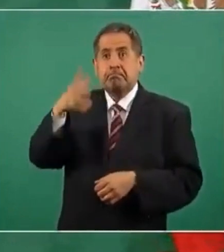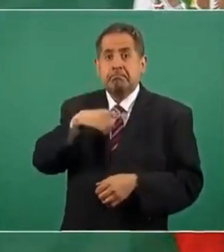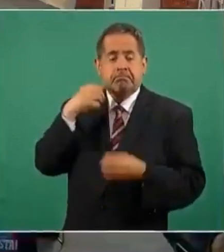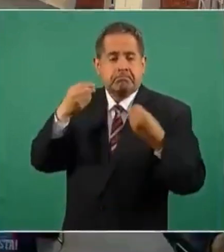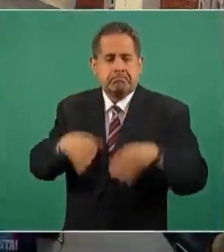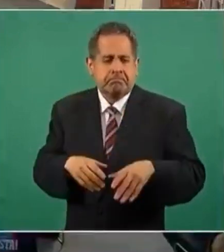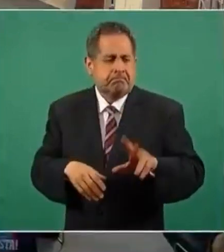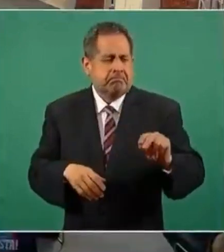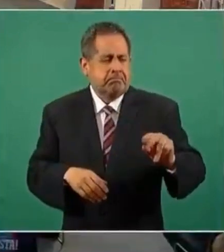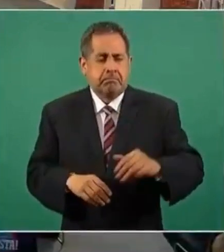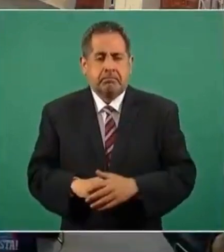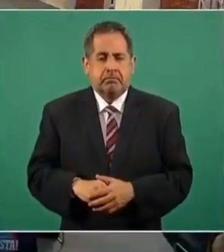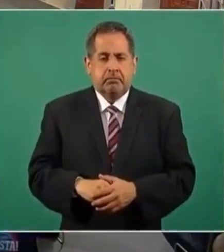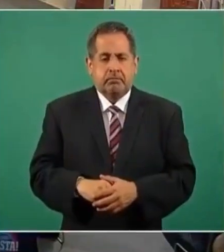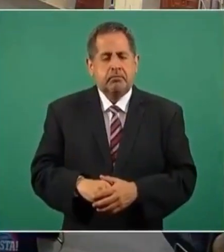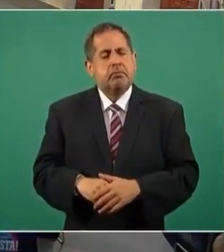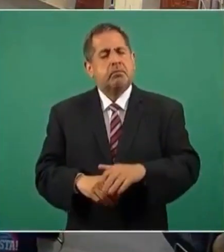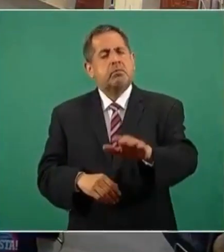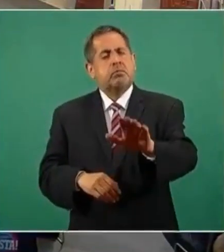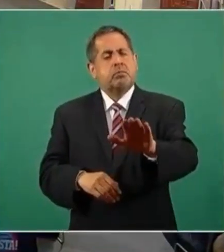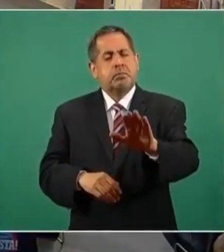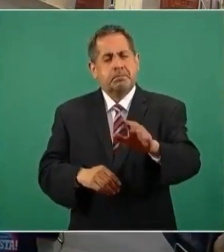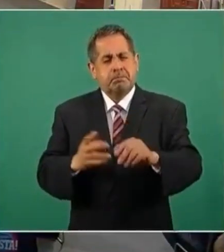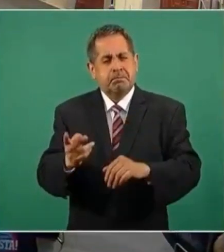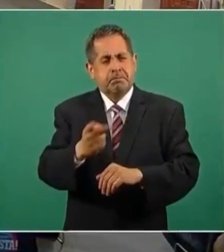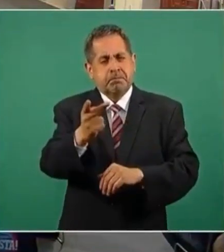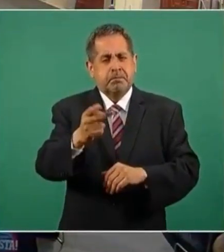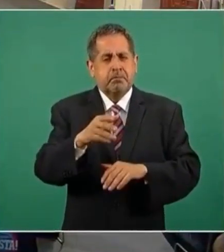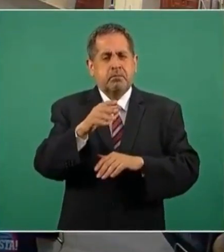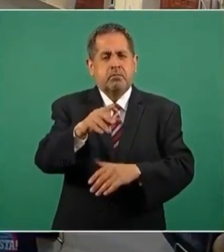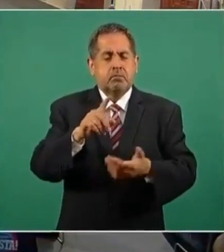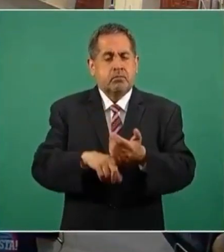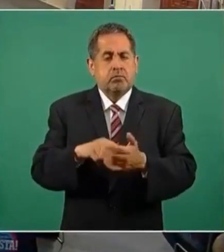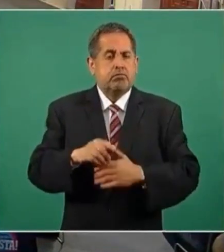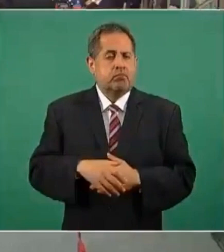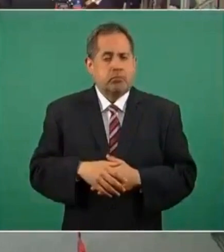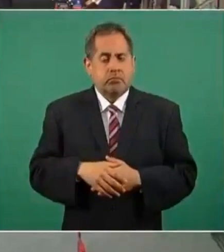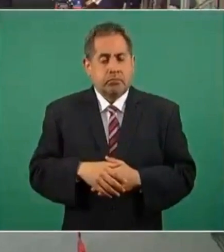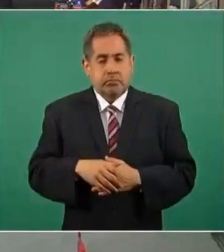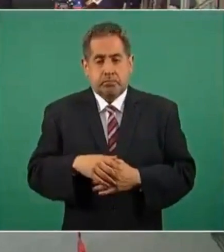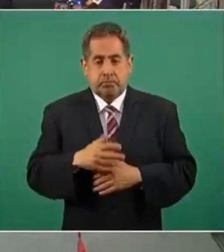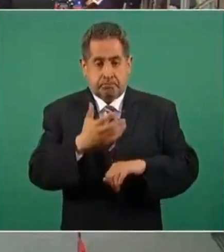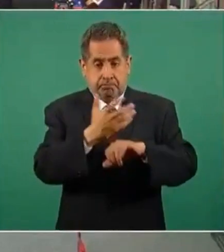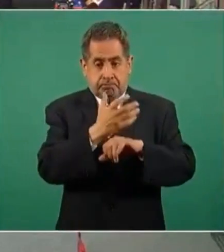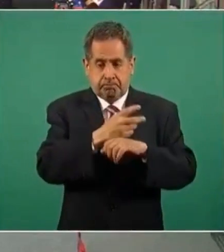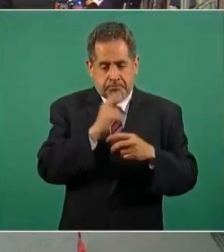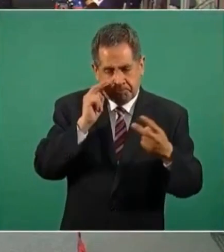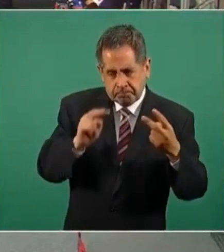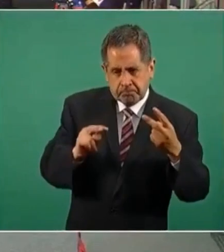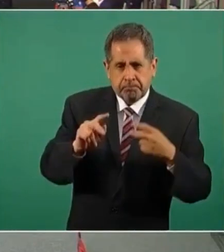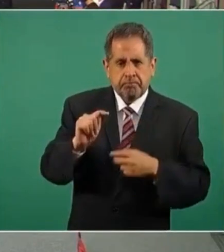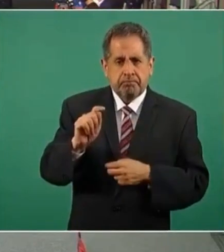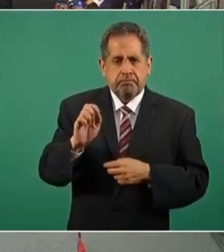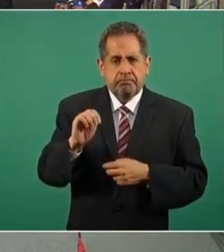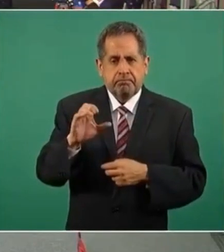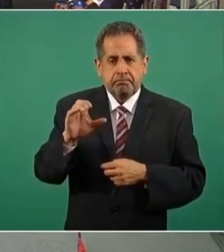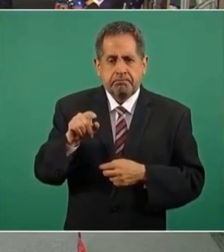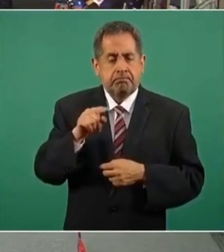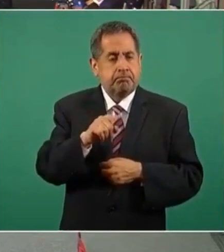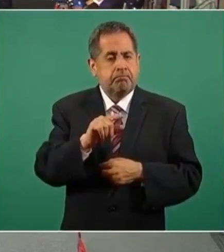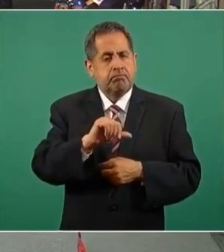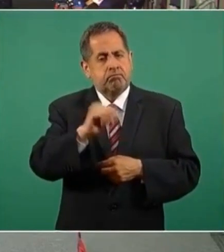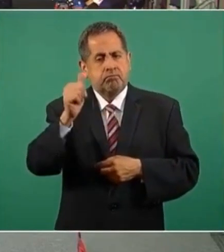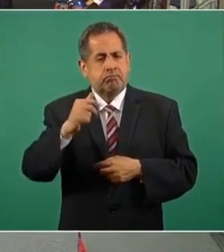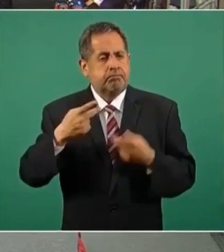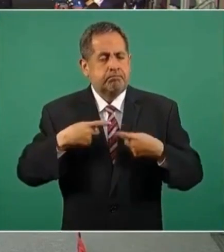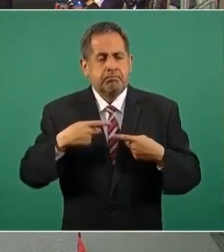Pero justo de lo que hablaban también es esta preocupación en torno a que ellos en lo que habían observado en el tratado es que se abría la puerta a inversiones